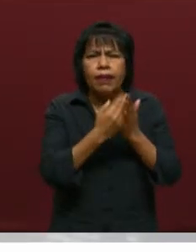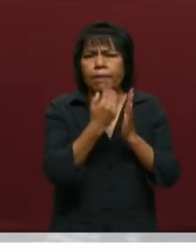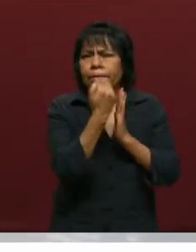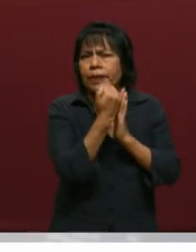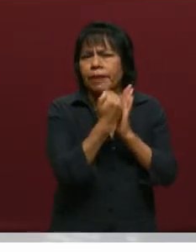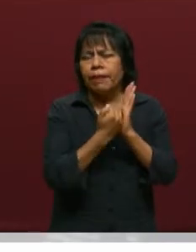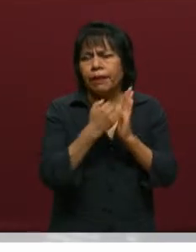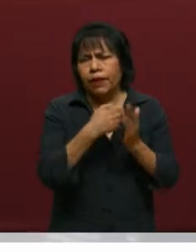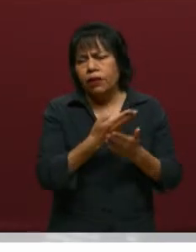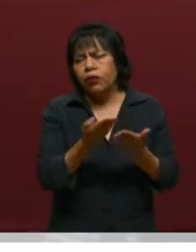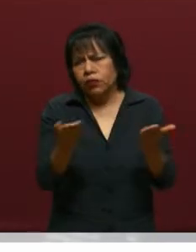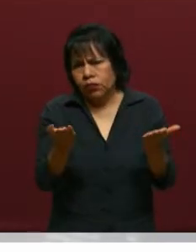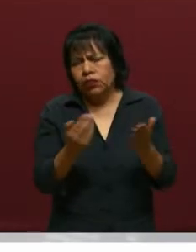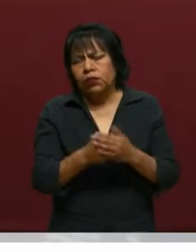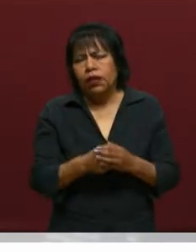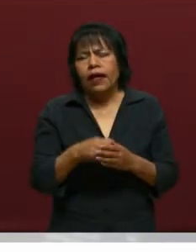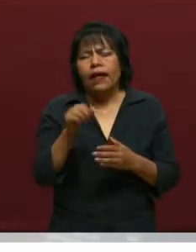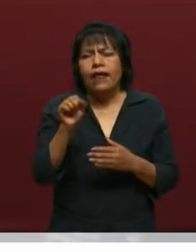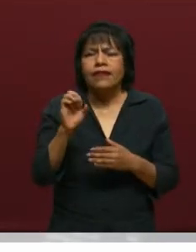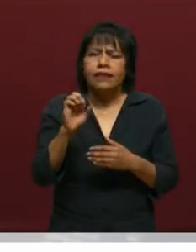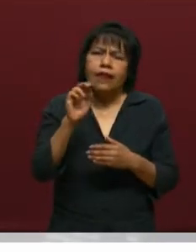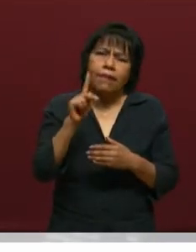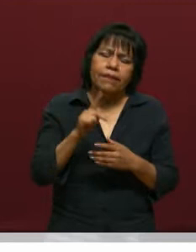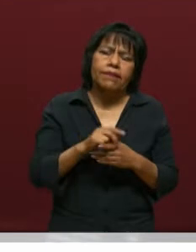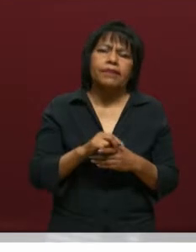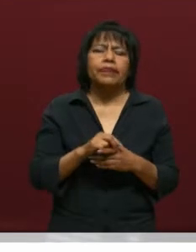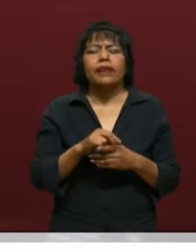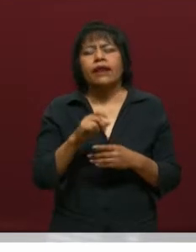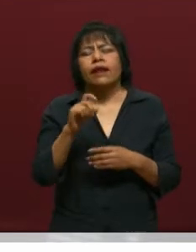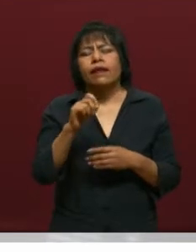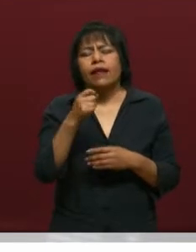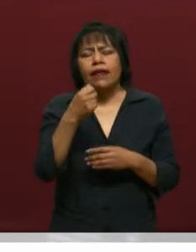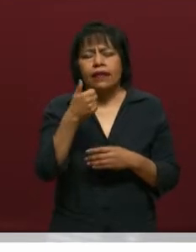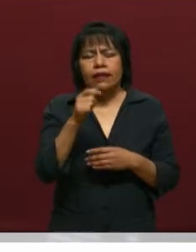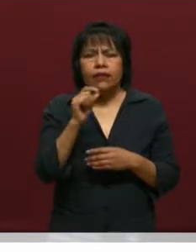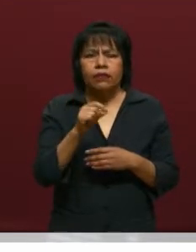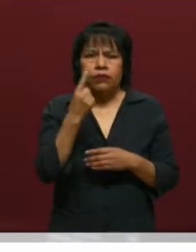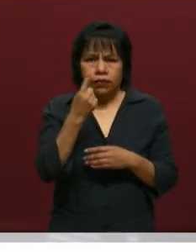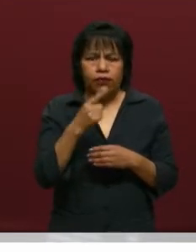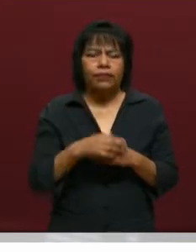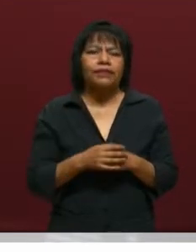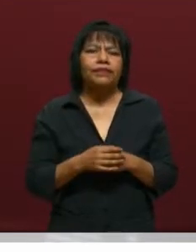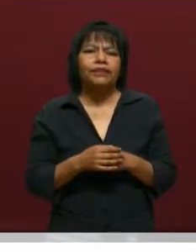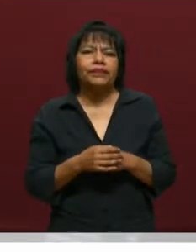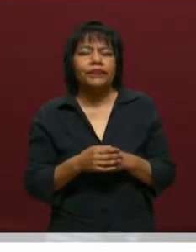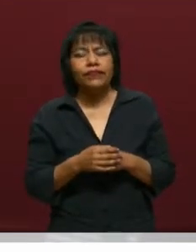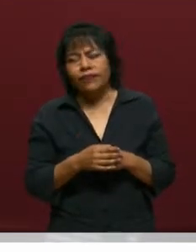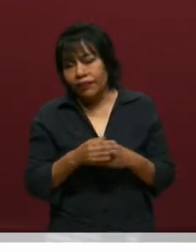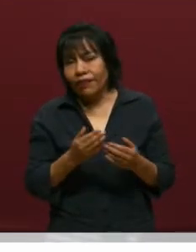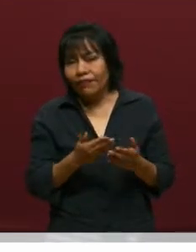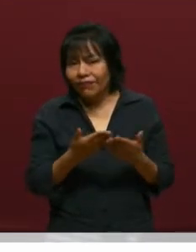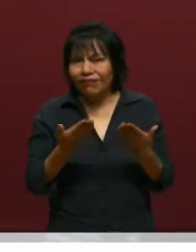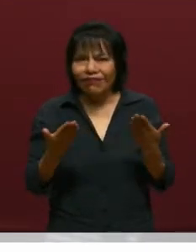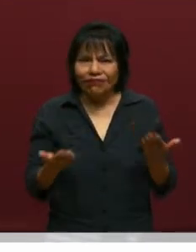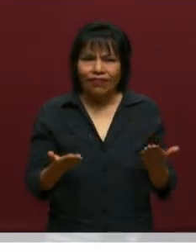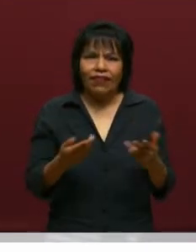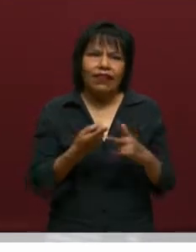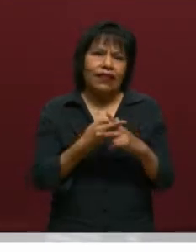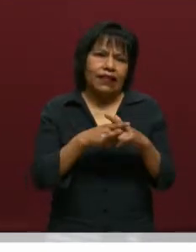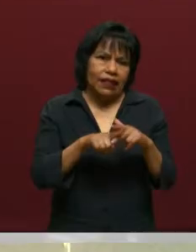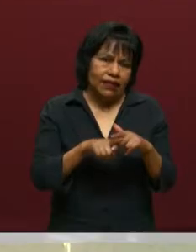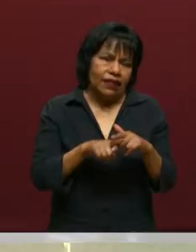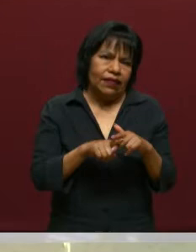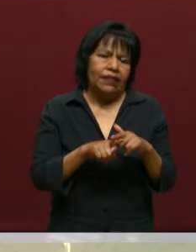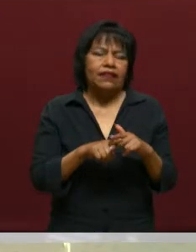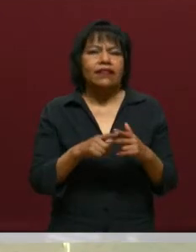tenemos para ustedes en CTV, canal 26.1. Y bueno, pues ahora vamos a iniciar ya